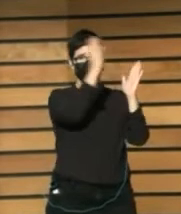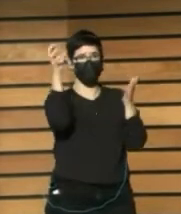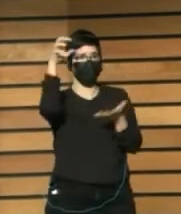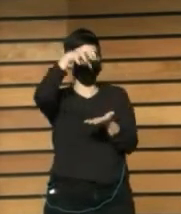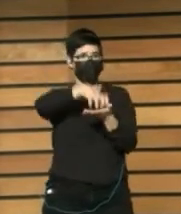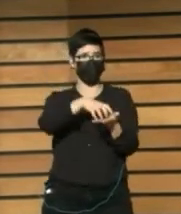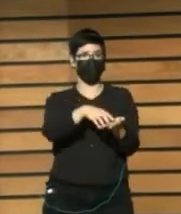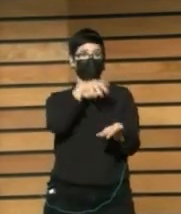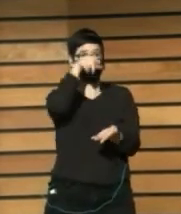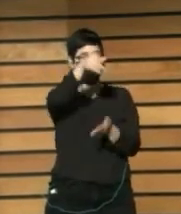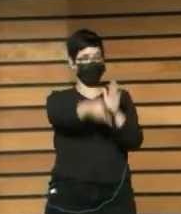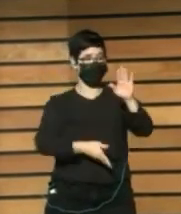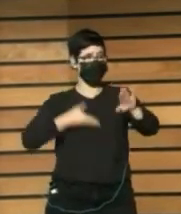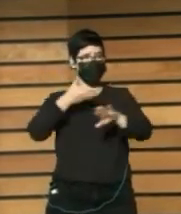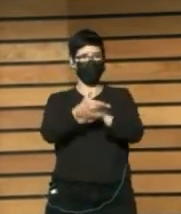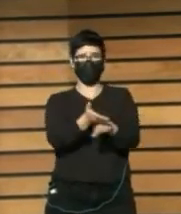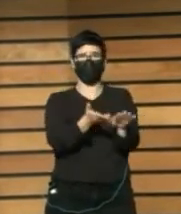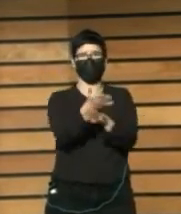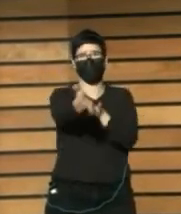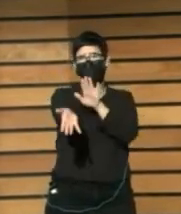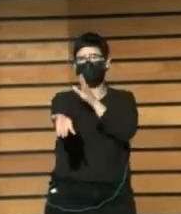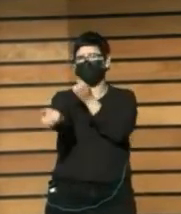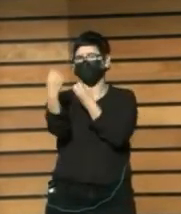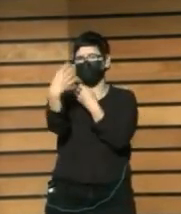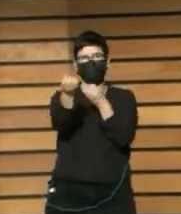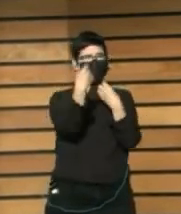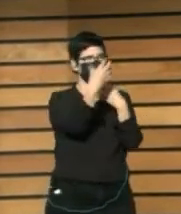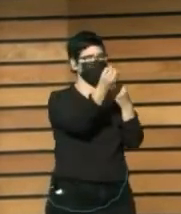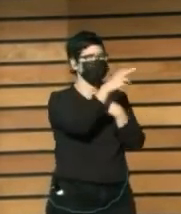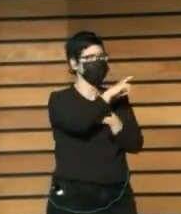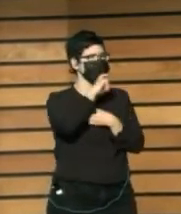expuesto A una multitud De valores